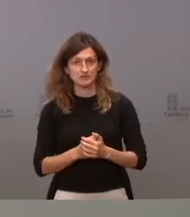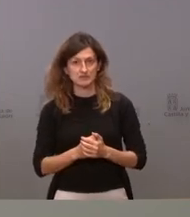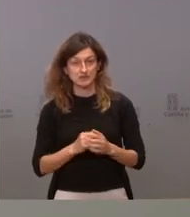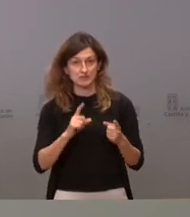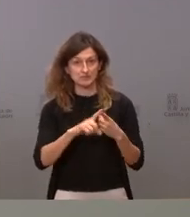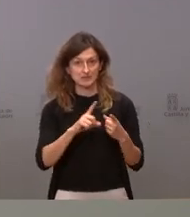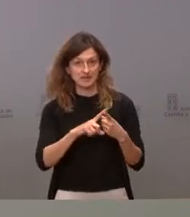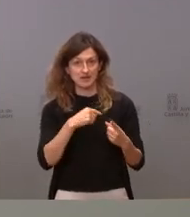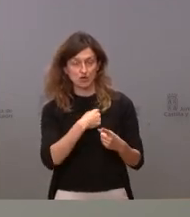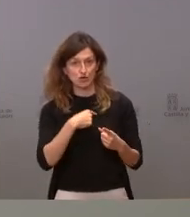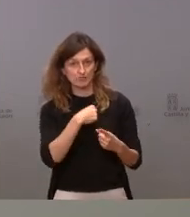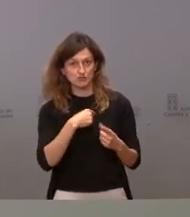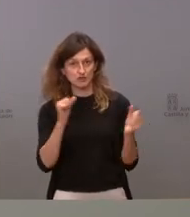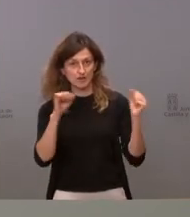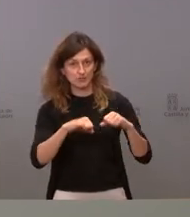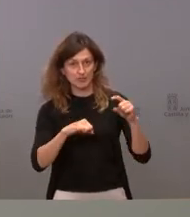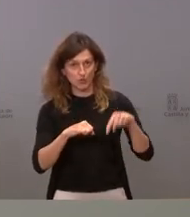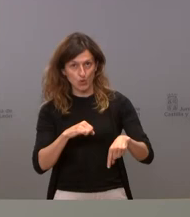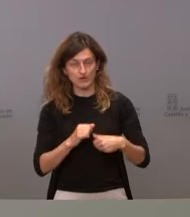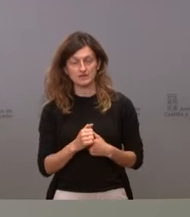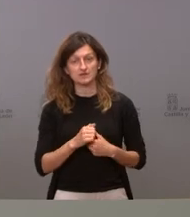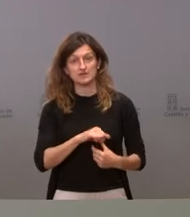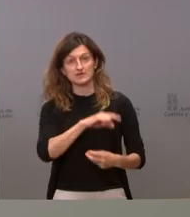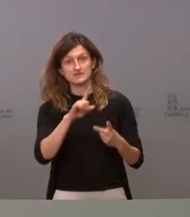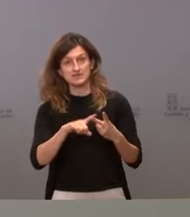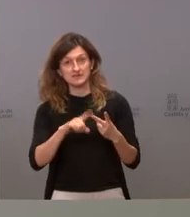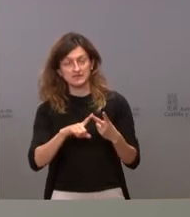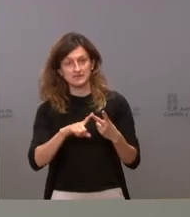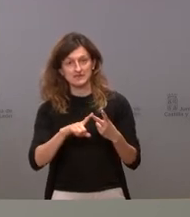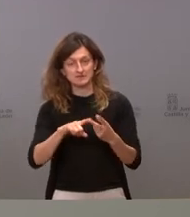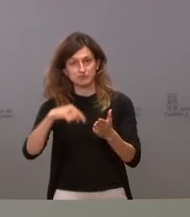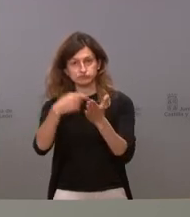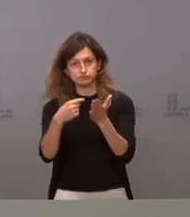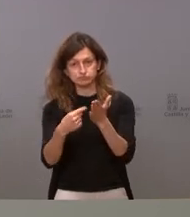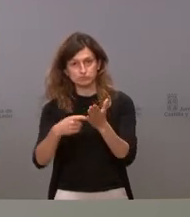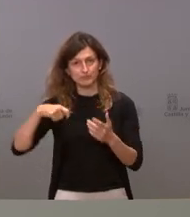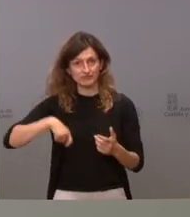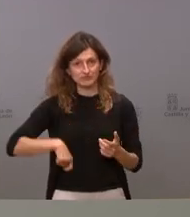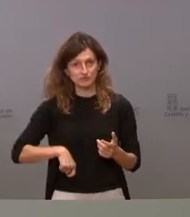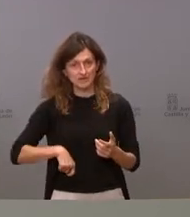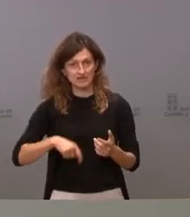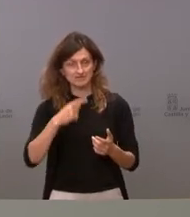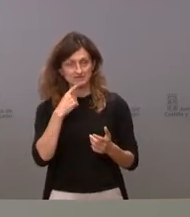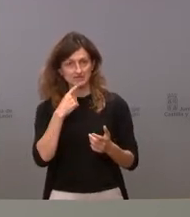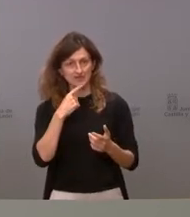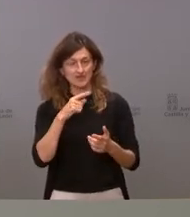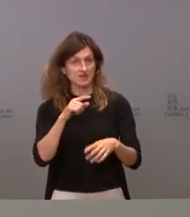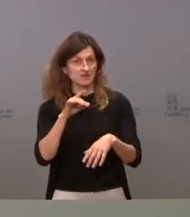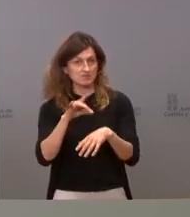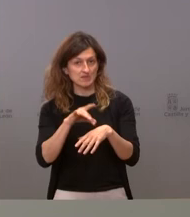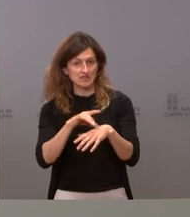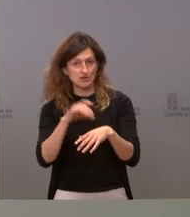primera era la comisión que es la que hemos aprobado hoy el siguiente es el registro de profesionales objetores de conciencia